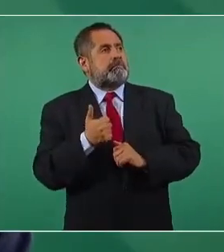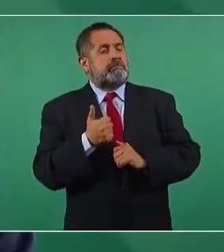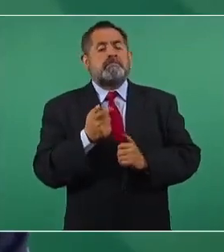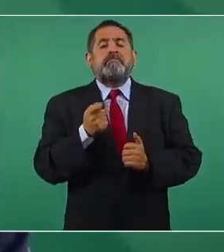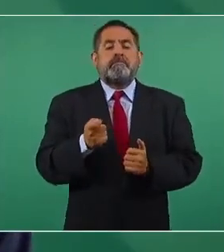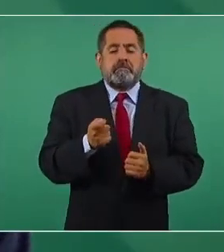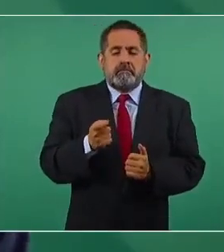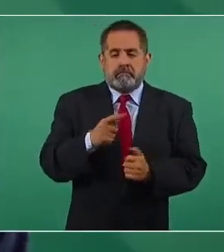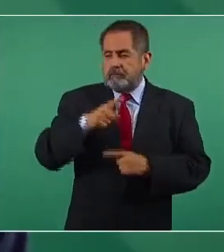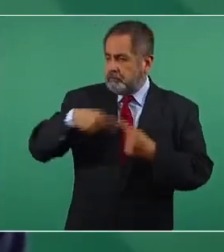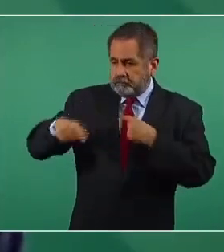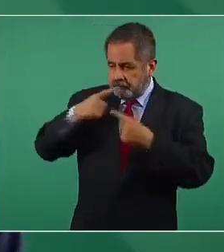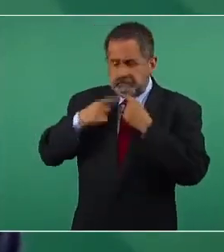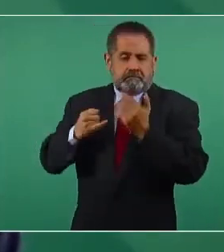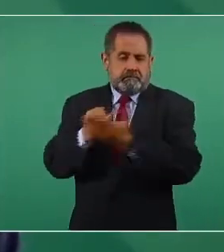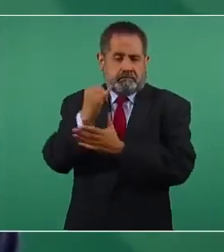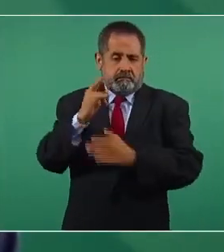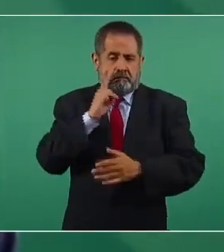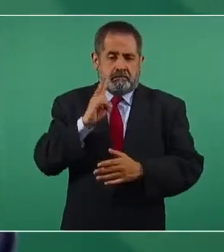se tome una decisión.